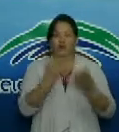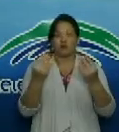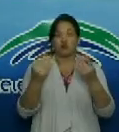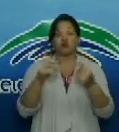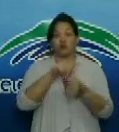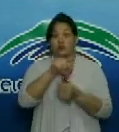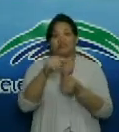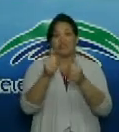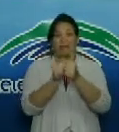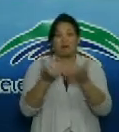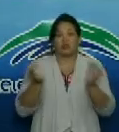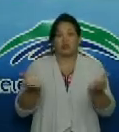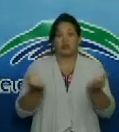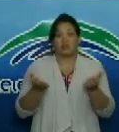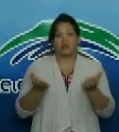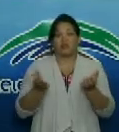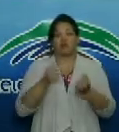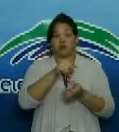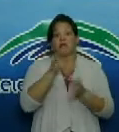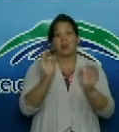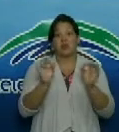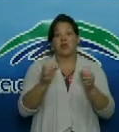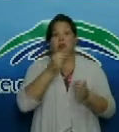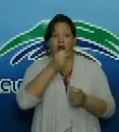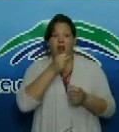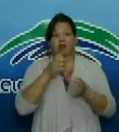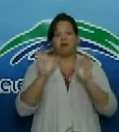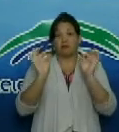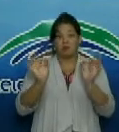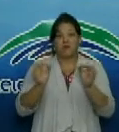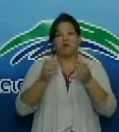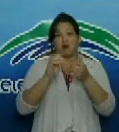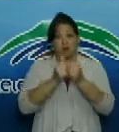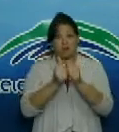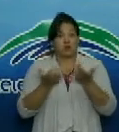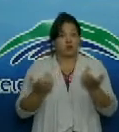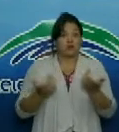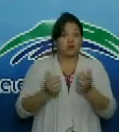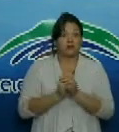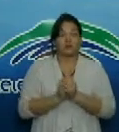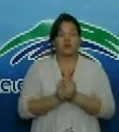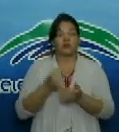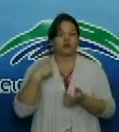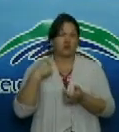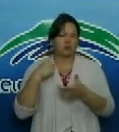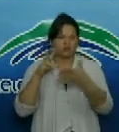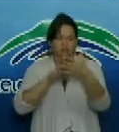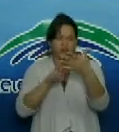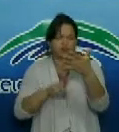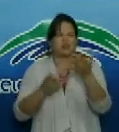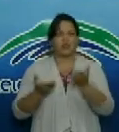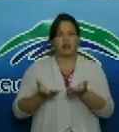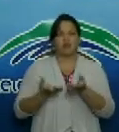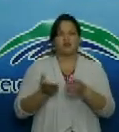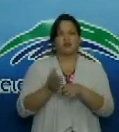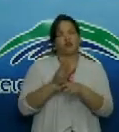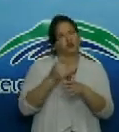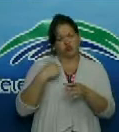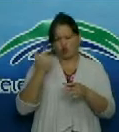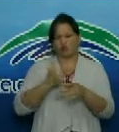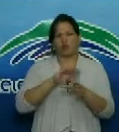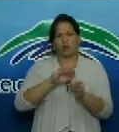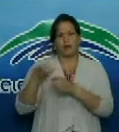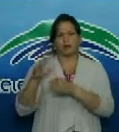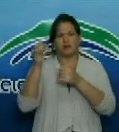deporte usted lo sabe seguro de hecho usted es comentarista deportivo bueno yo yo estaba leyendo algo bueno fuera de cámara estuvimos dialogando